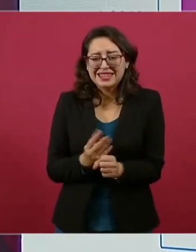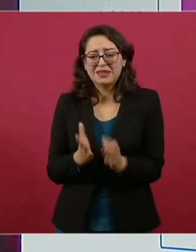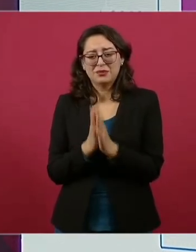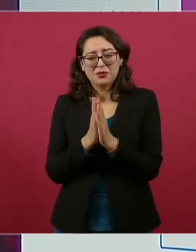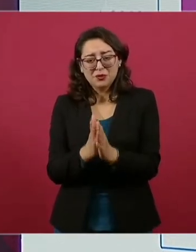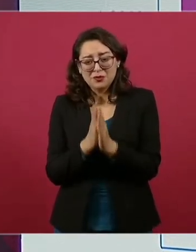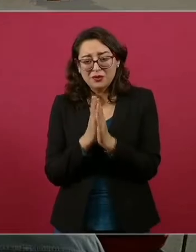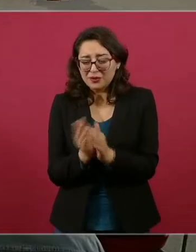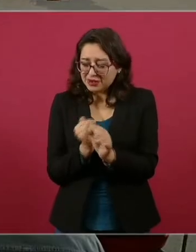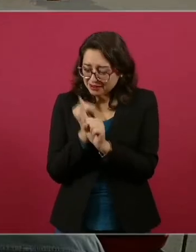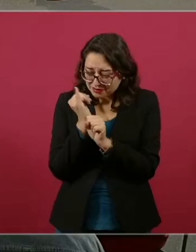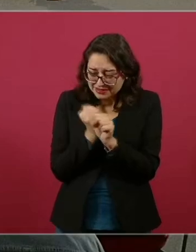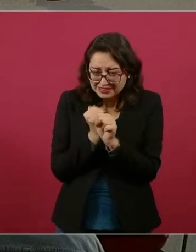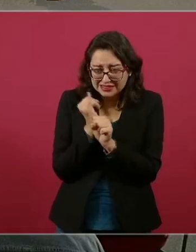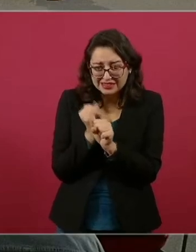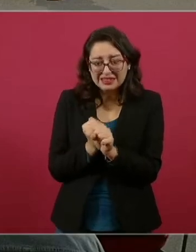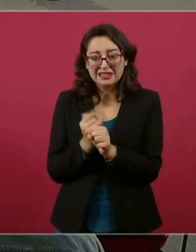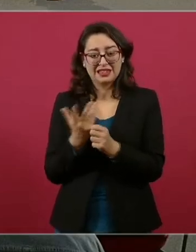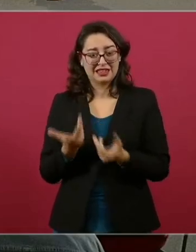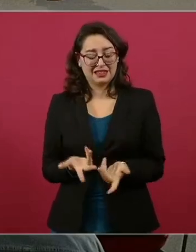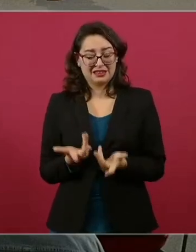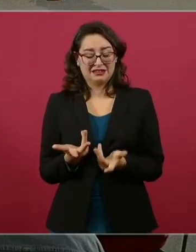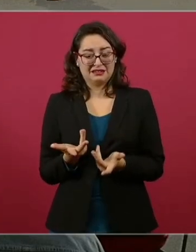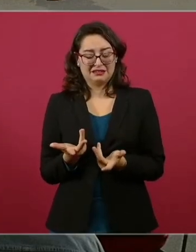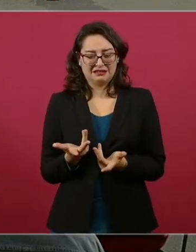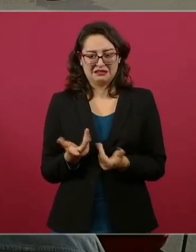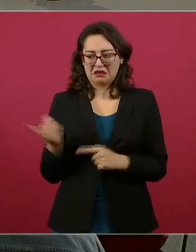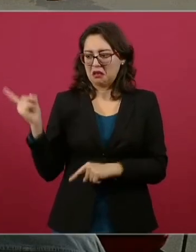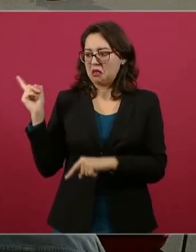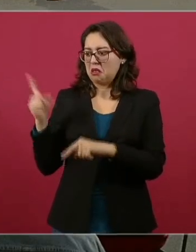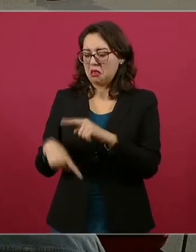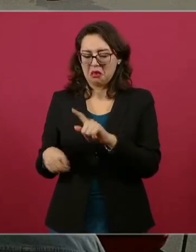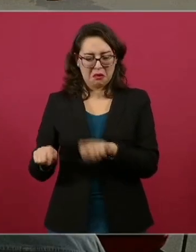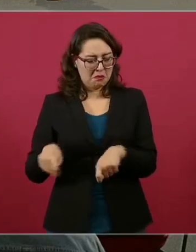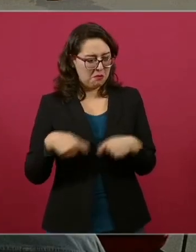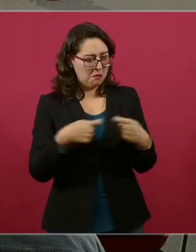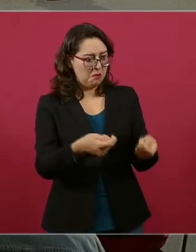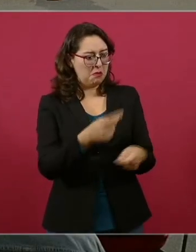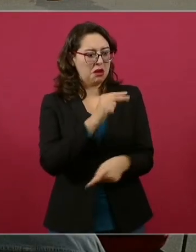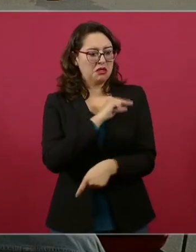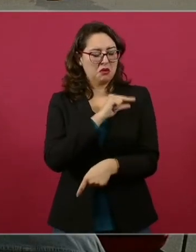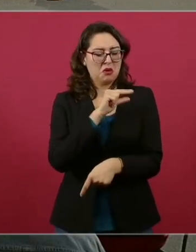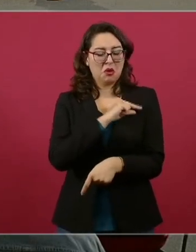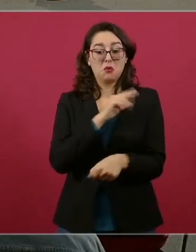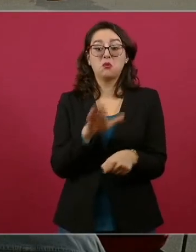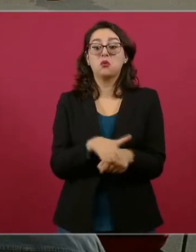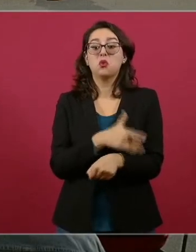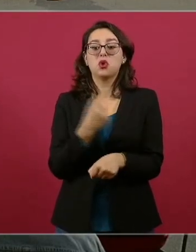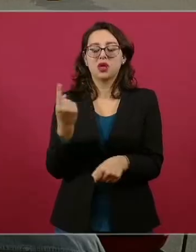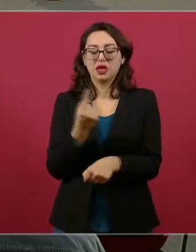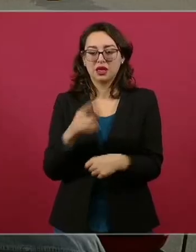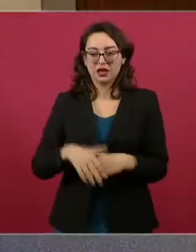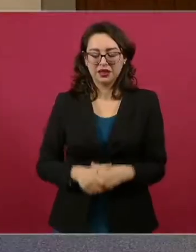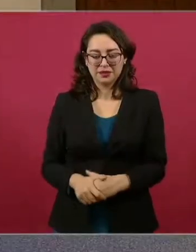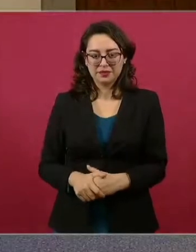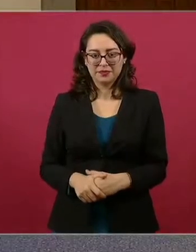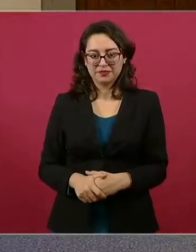las privatizaciones, era de que iban a obtener